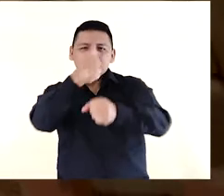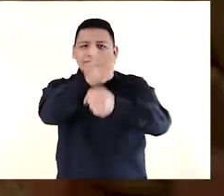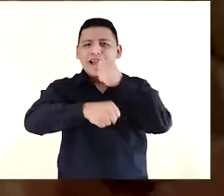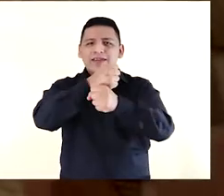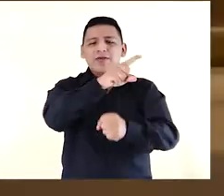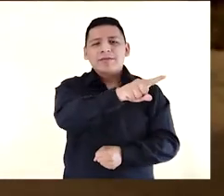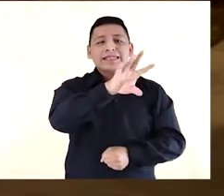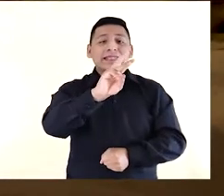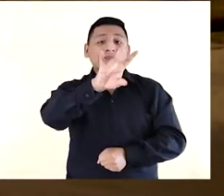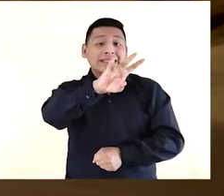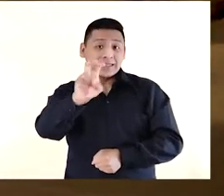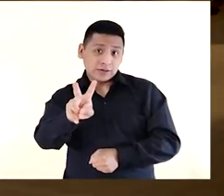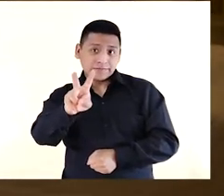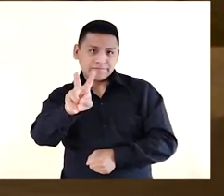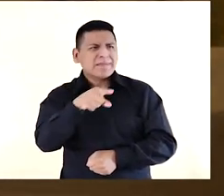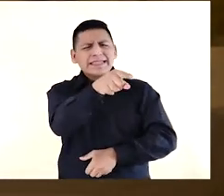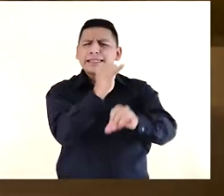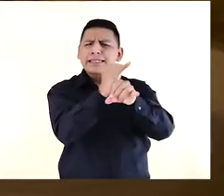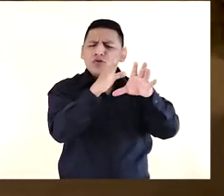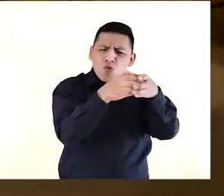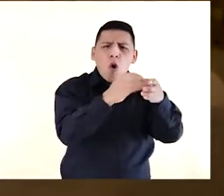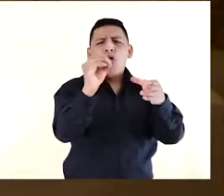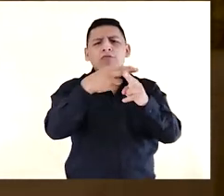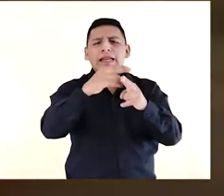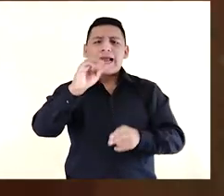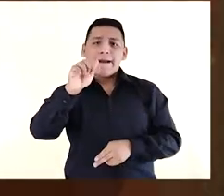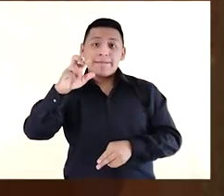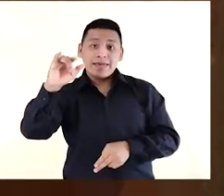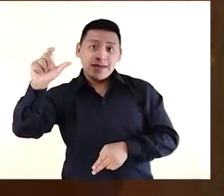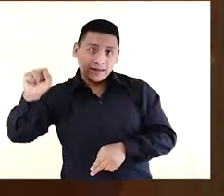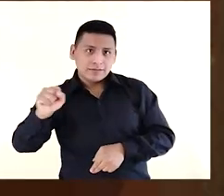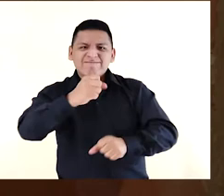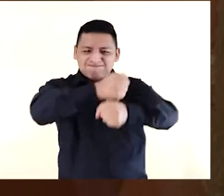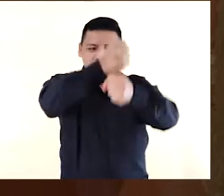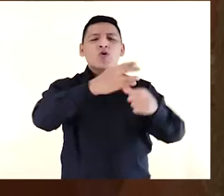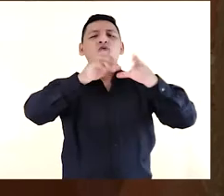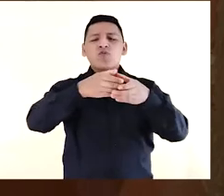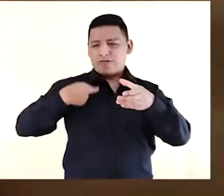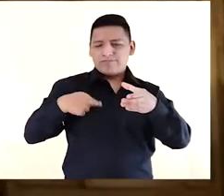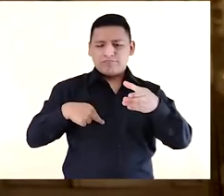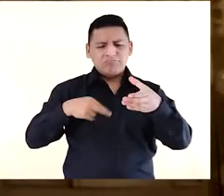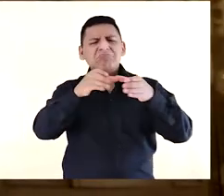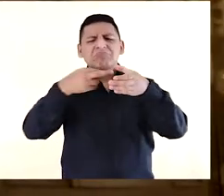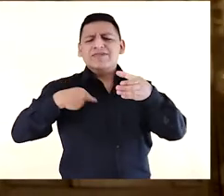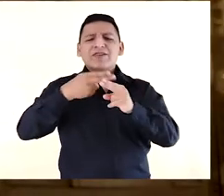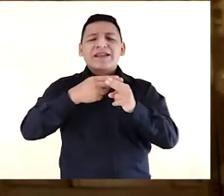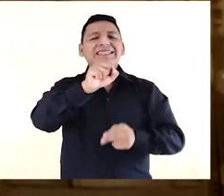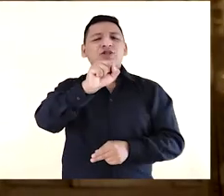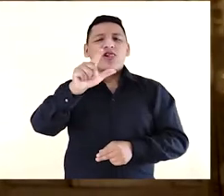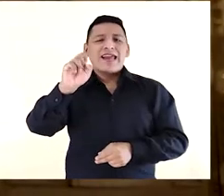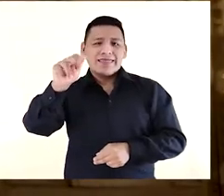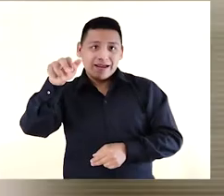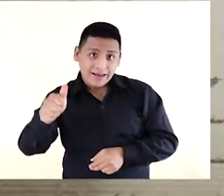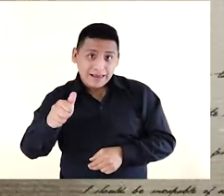data de 1672. Estas iglesias menores o capillas fueron fundadas por cofradías. En este caso, fue la